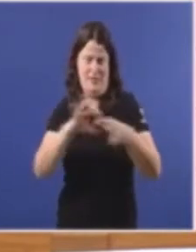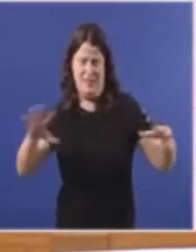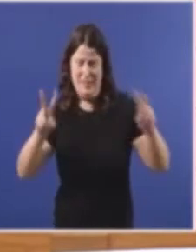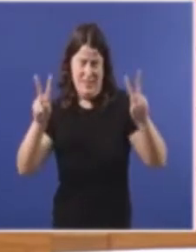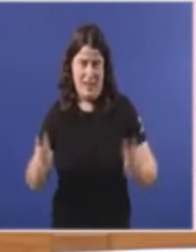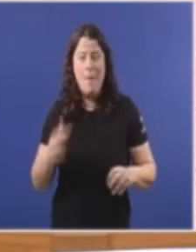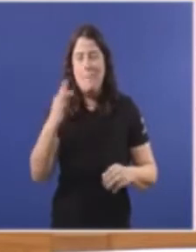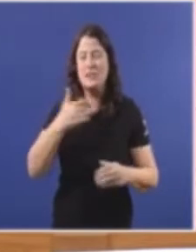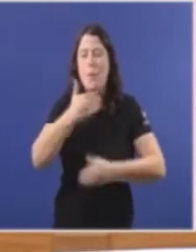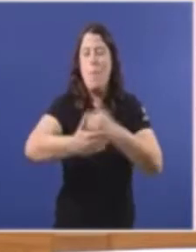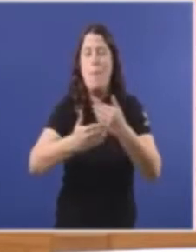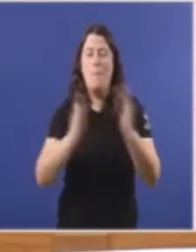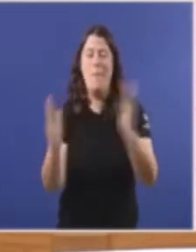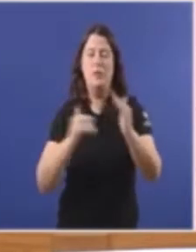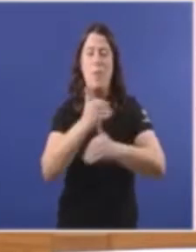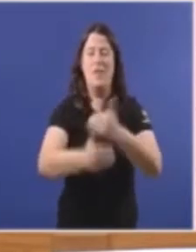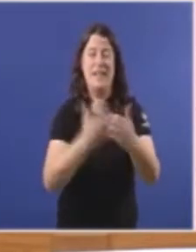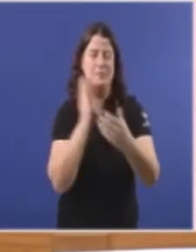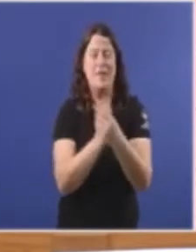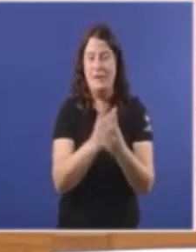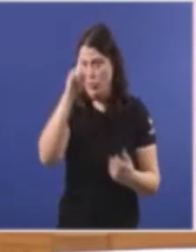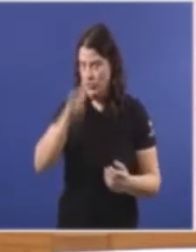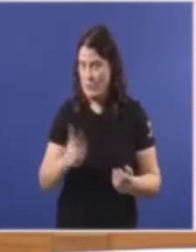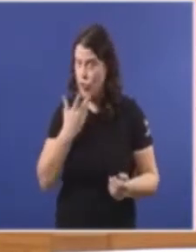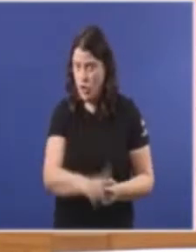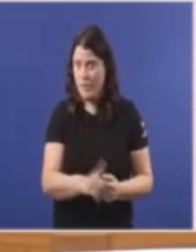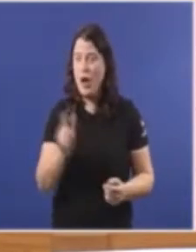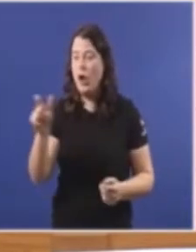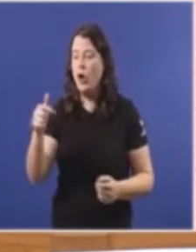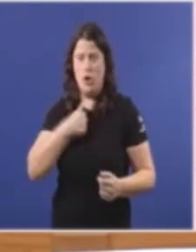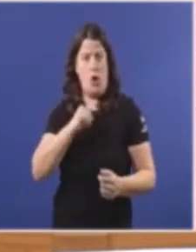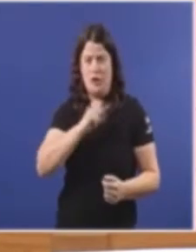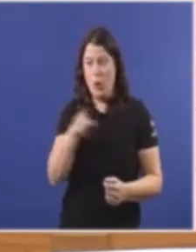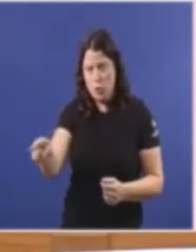procesal No que se atopa O expediente Que por certo Parece ser que Vostede o ten Eu non